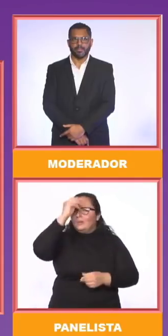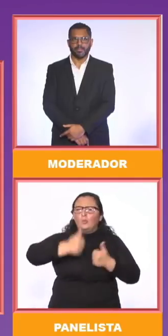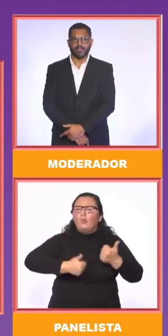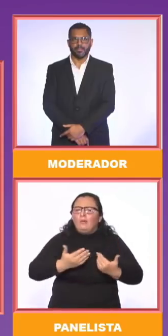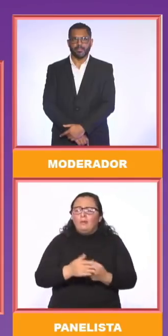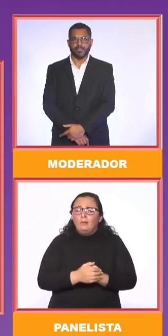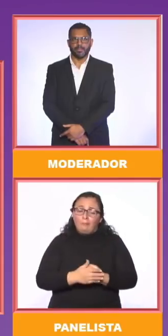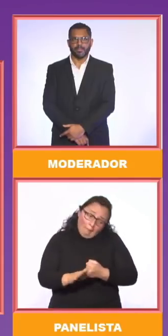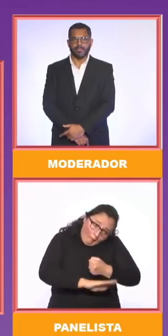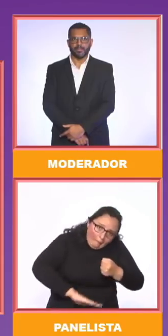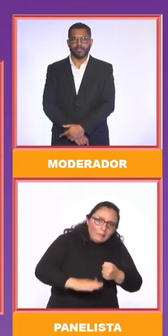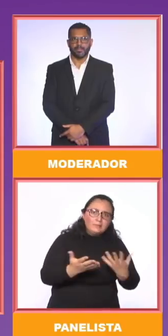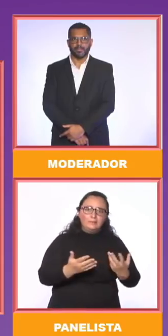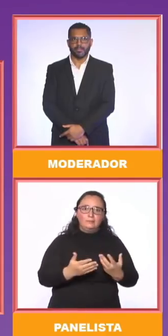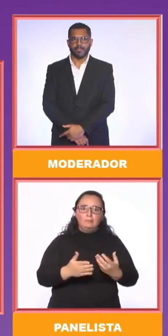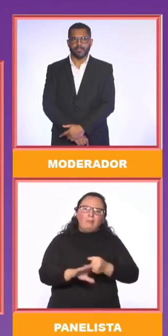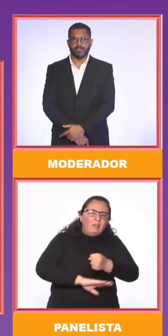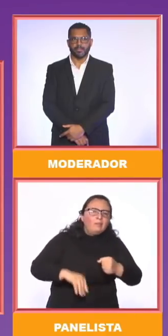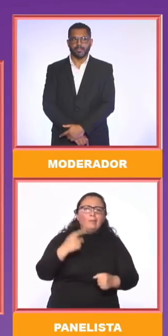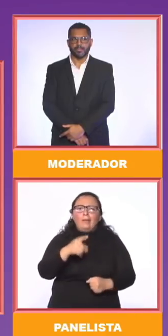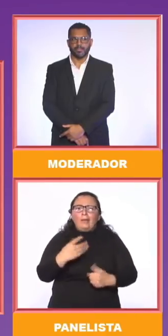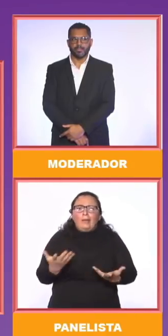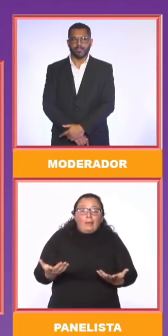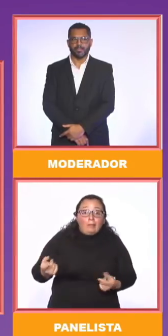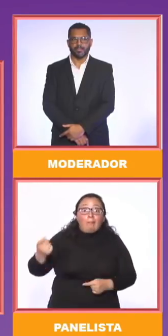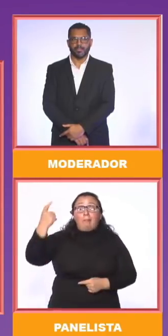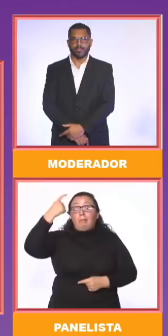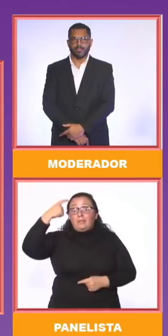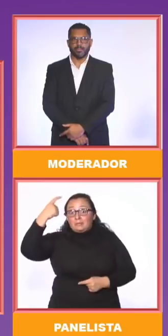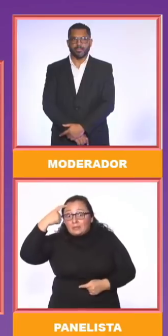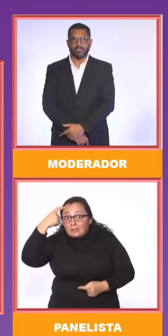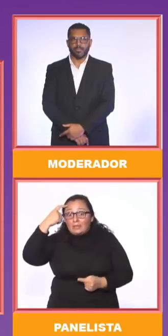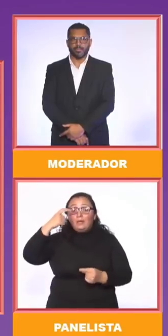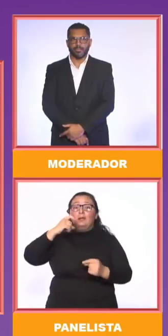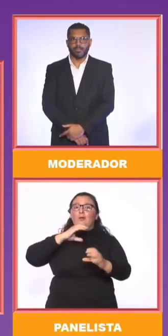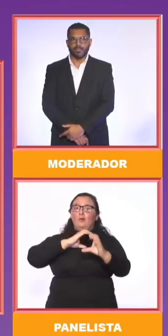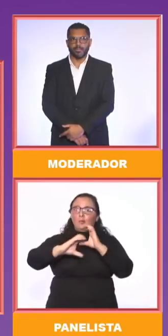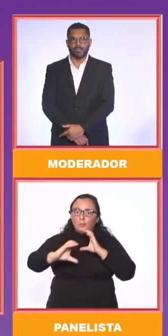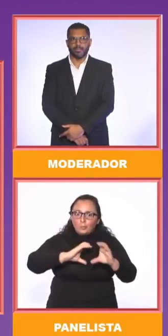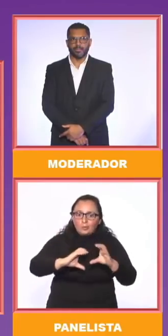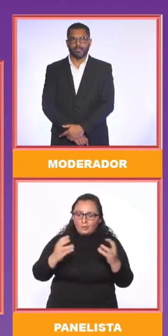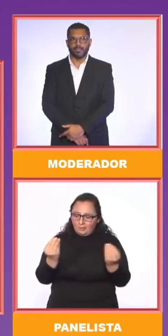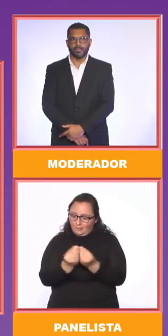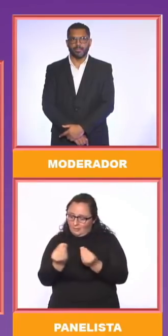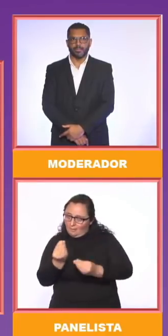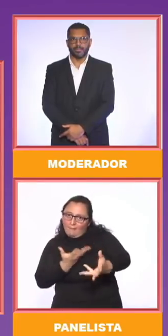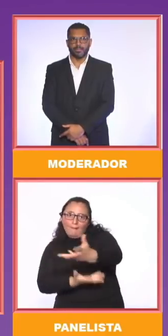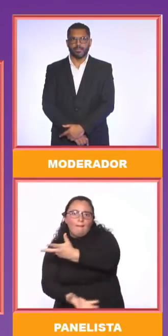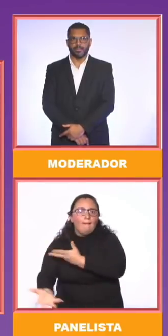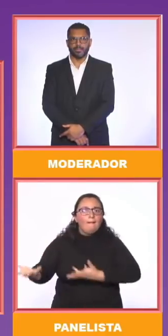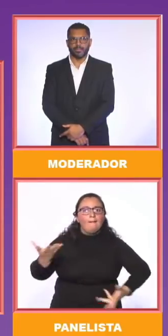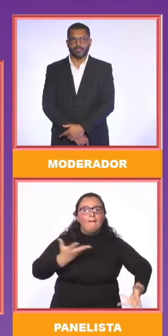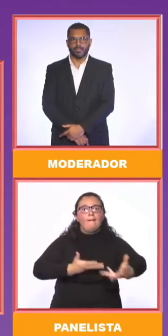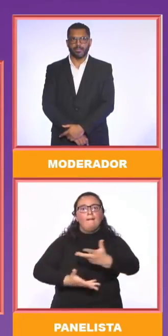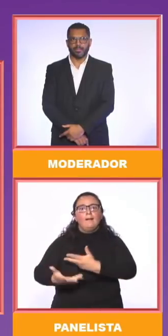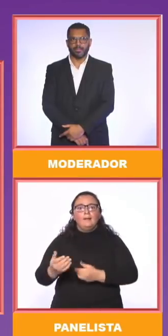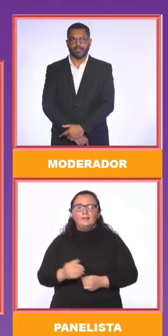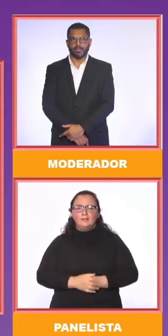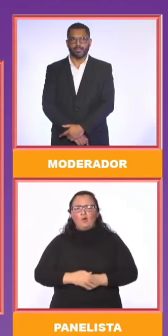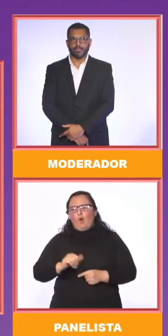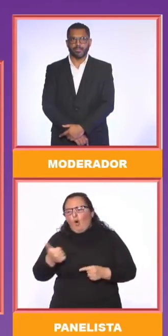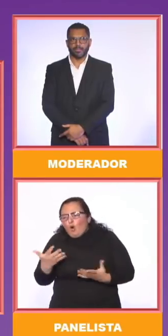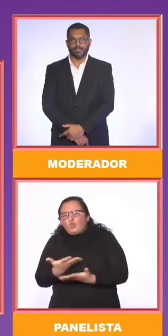comunicarse y convivir. Punto. Todo lo demás es insustancial al lado de esas tres